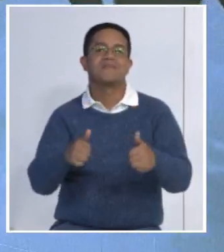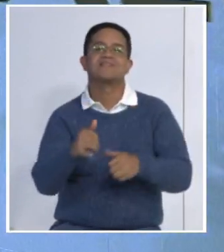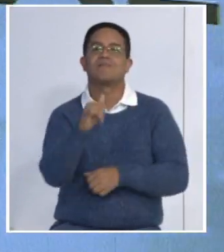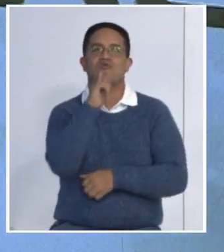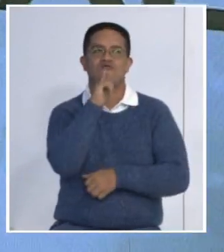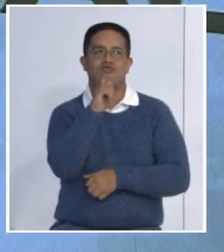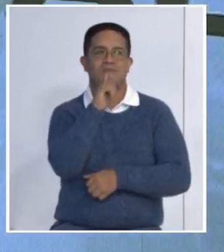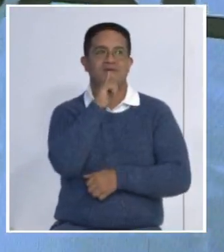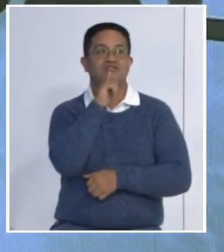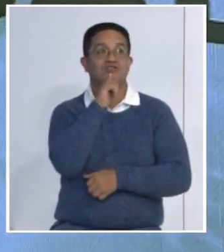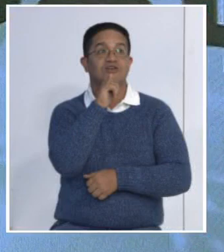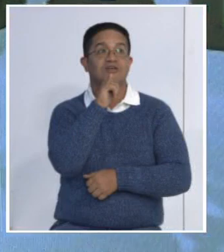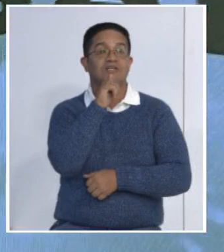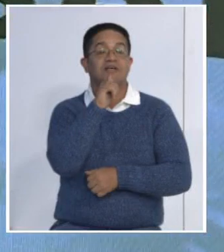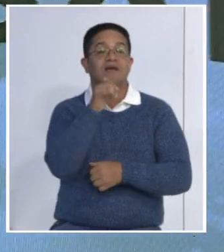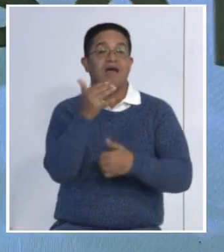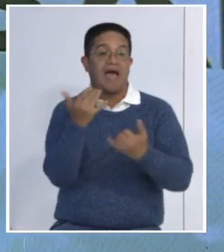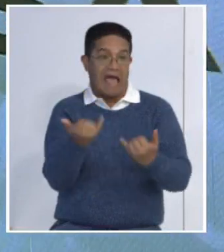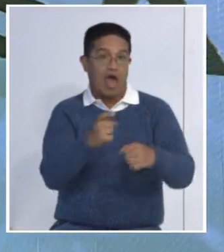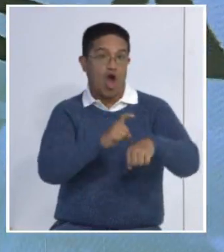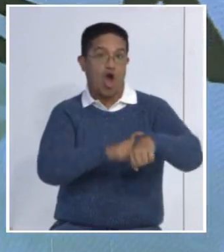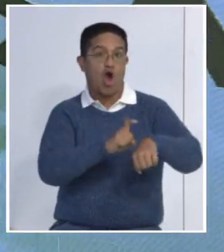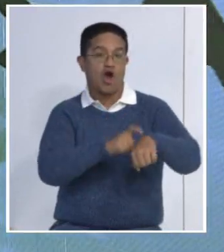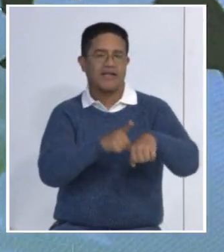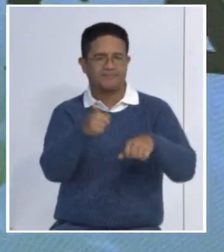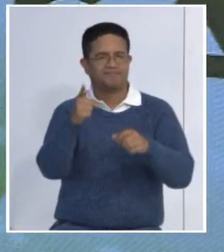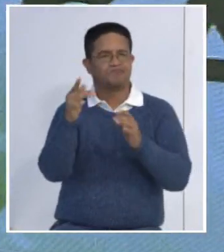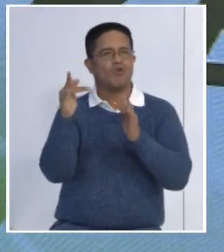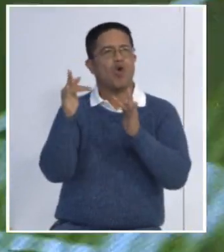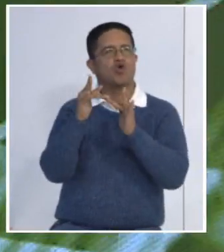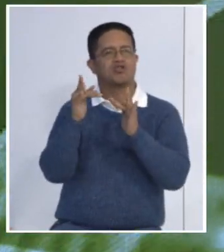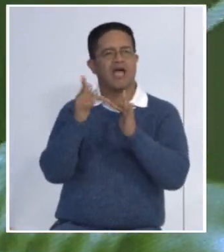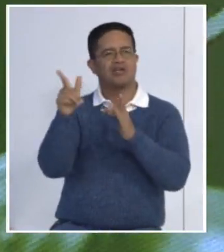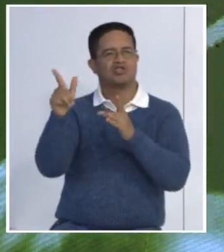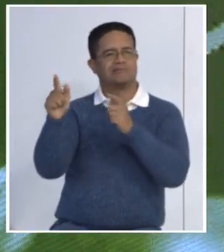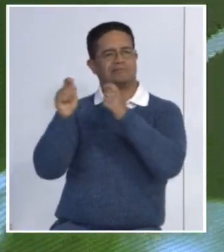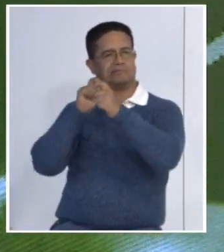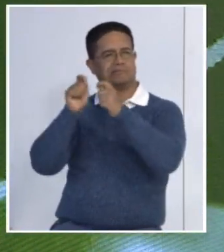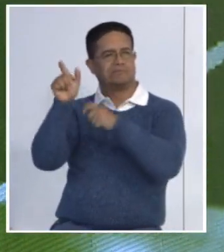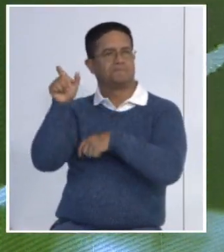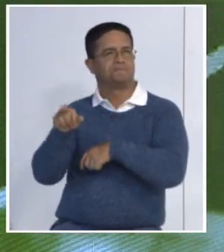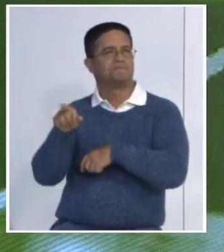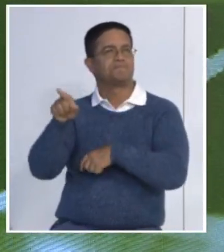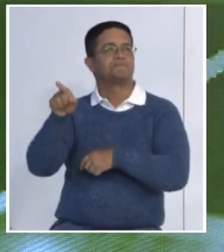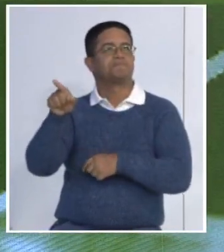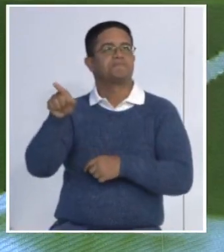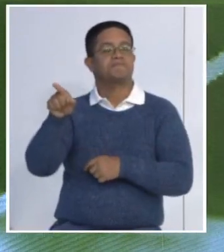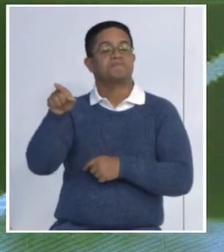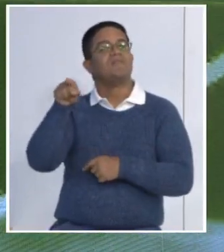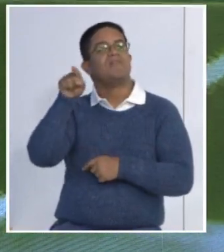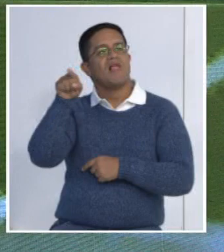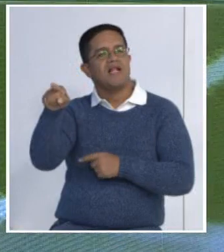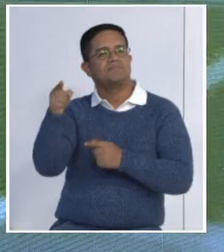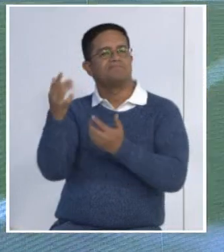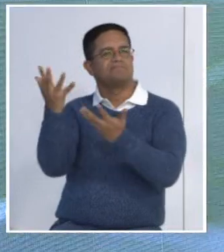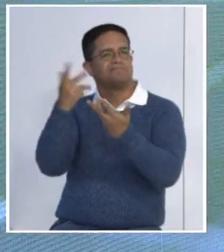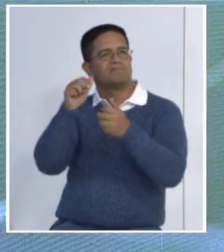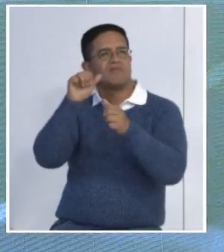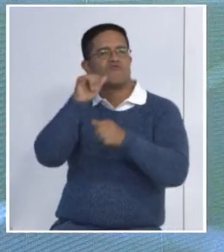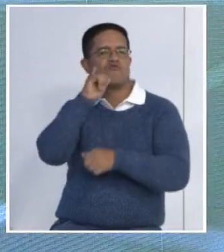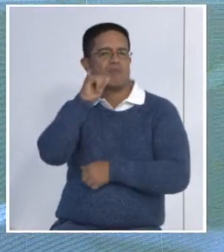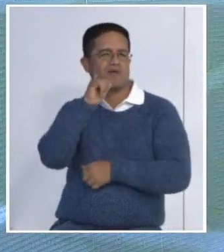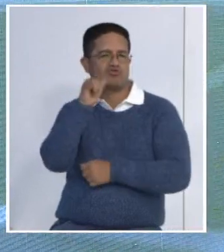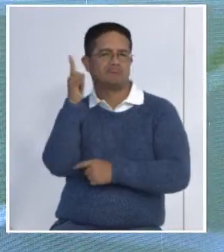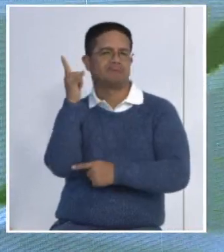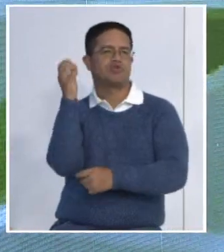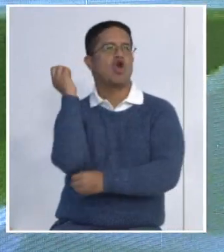las informaciones porque a esta hora vamos a hacer un contacto con nuestro compañero José Francisco Carvajal, quien nos trae información sobre el desarrollo